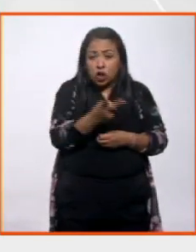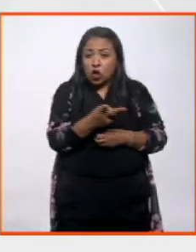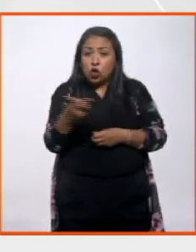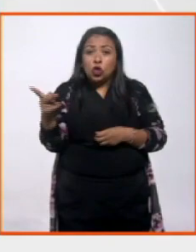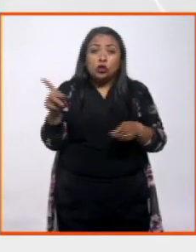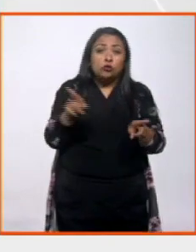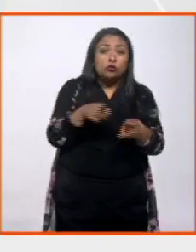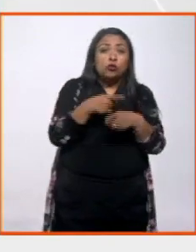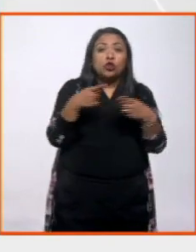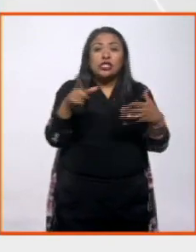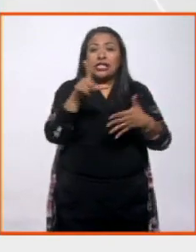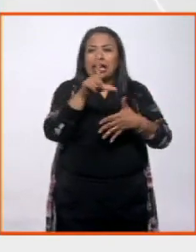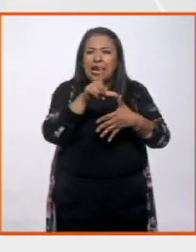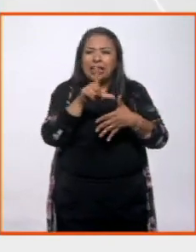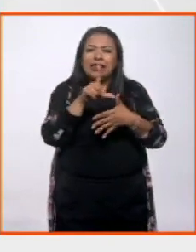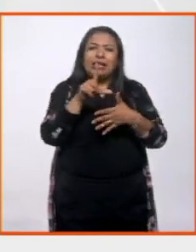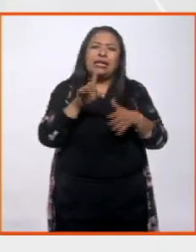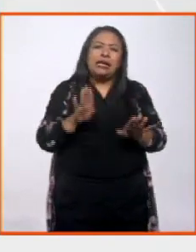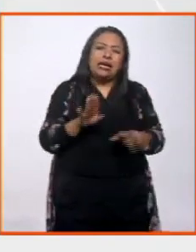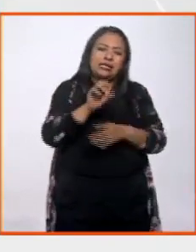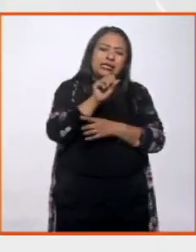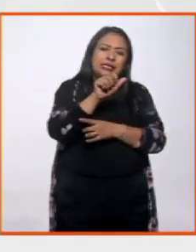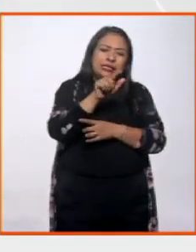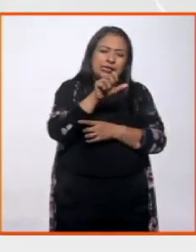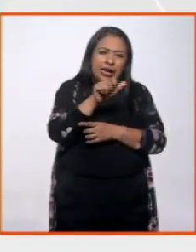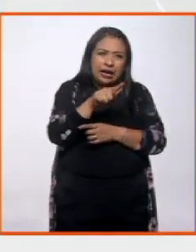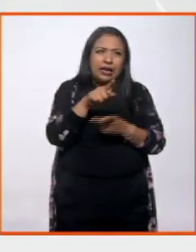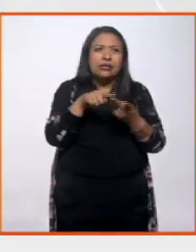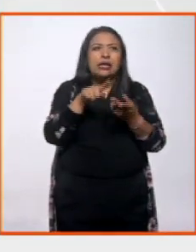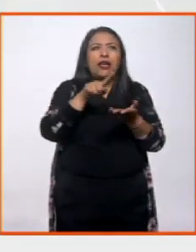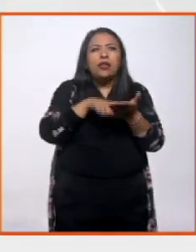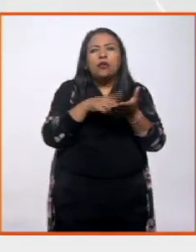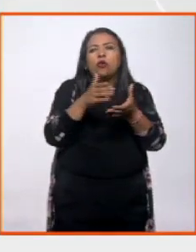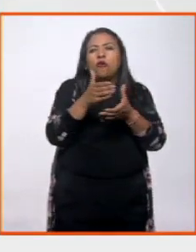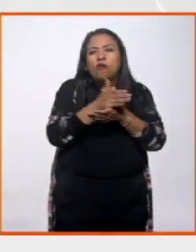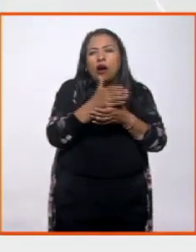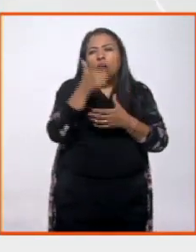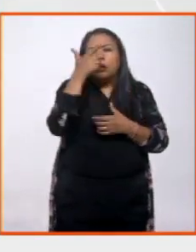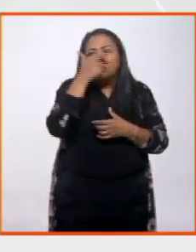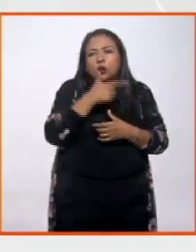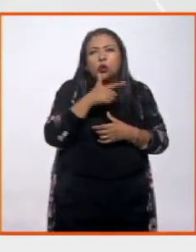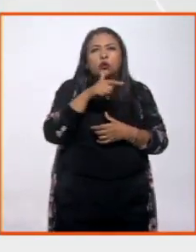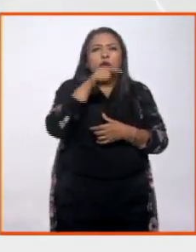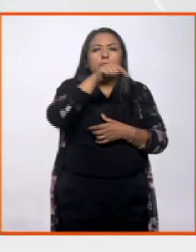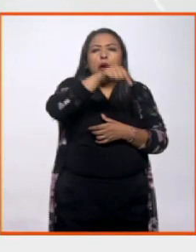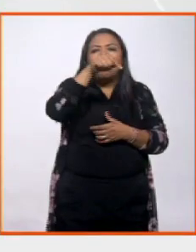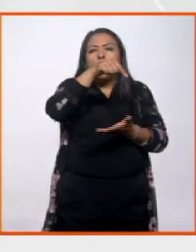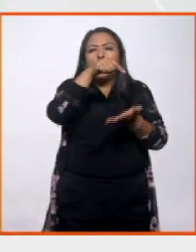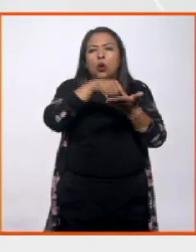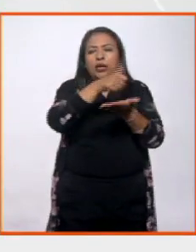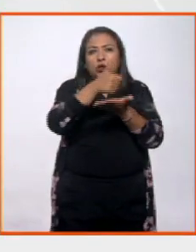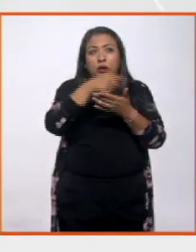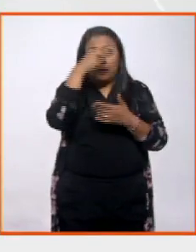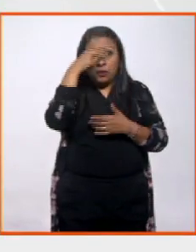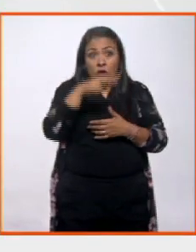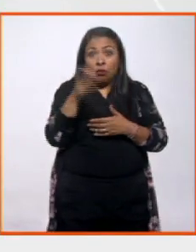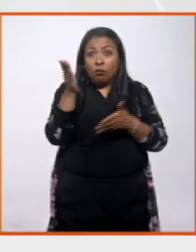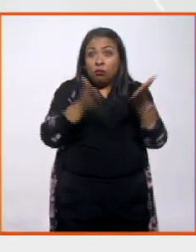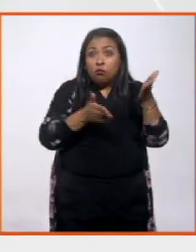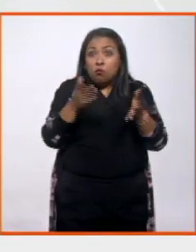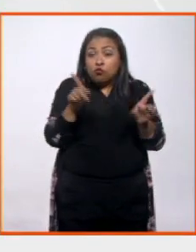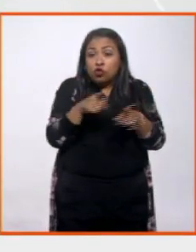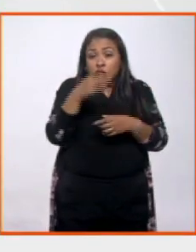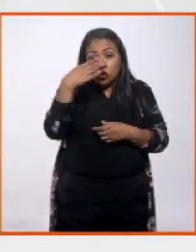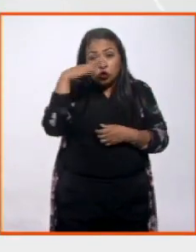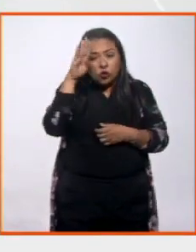música latina, salsa, en muchos centros nocturnos, espacios de la Ciudad de México. Y esta oleada de músicos